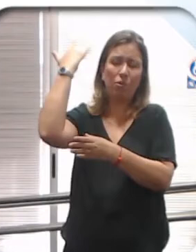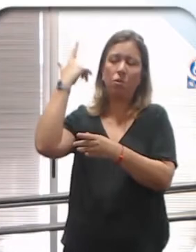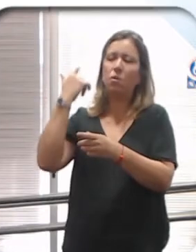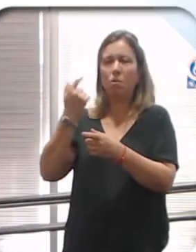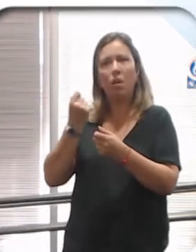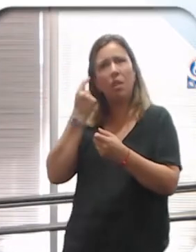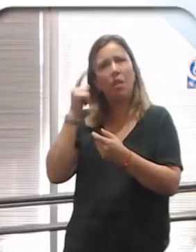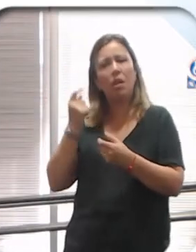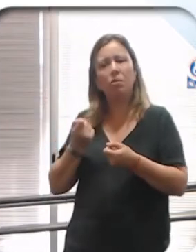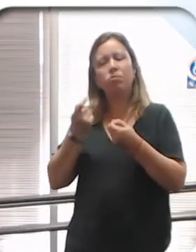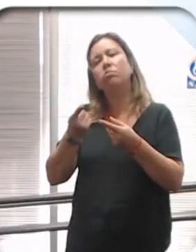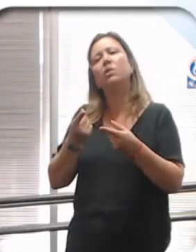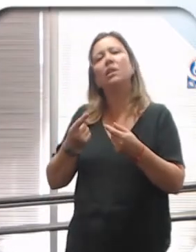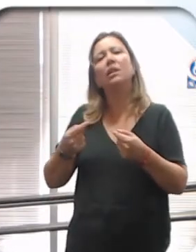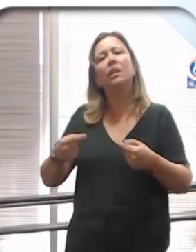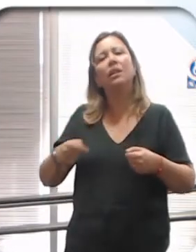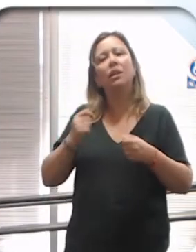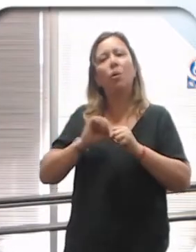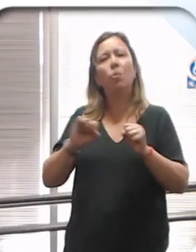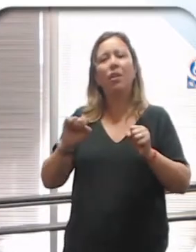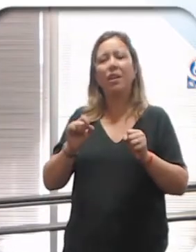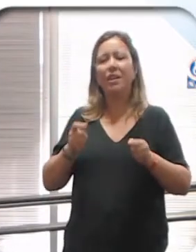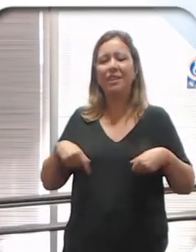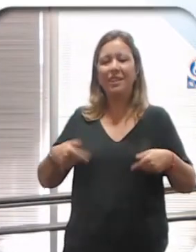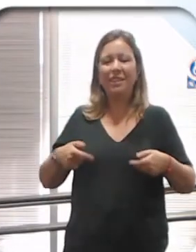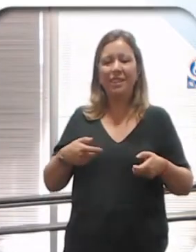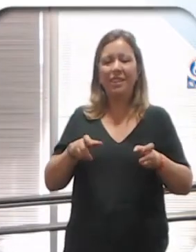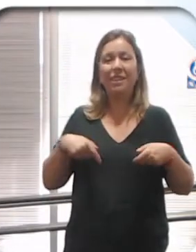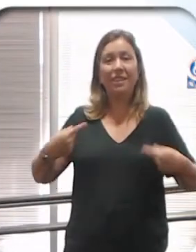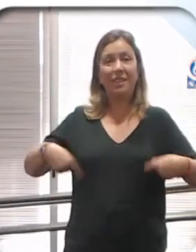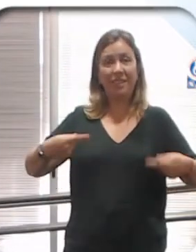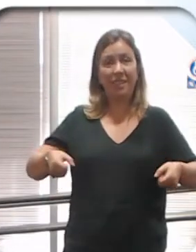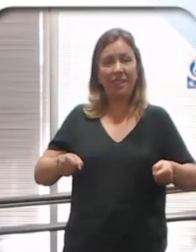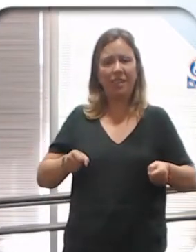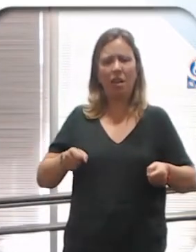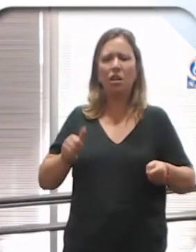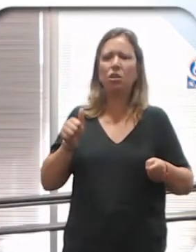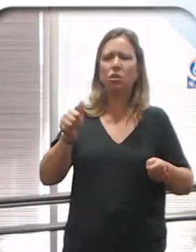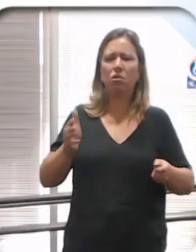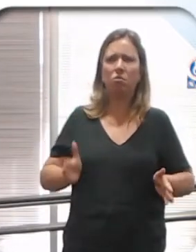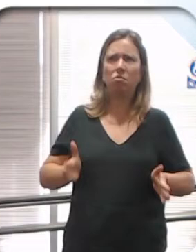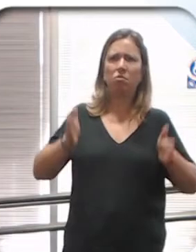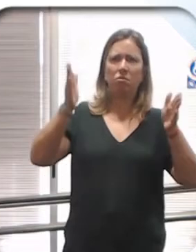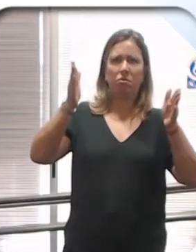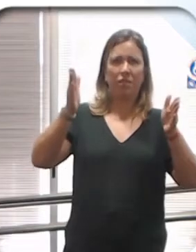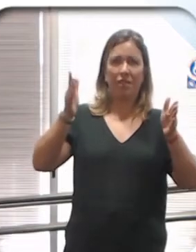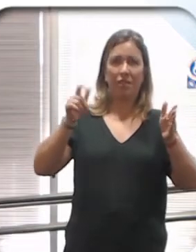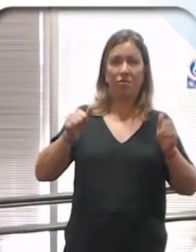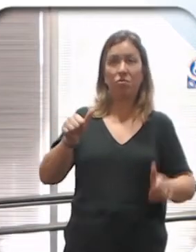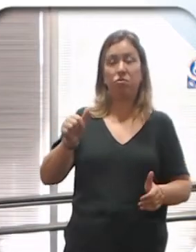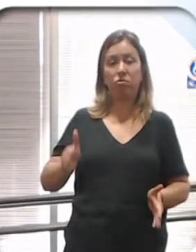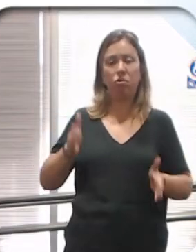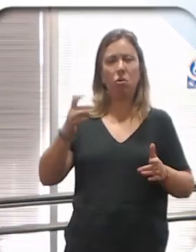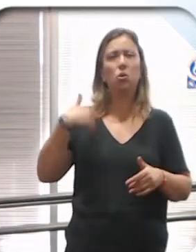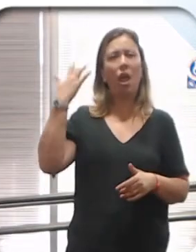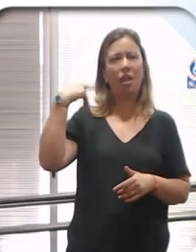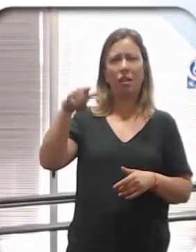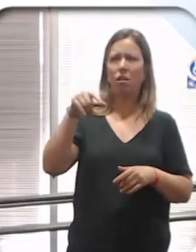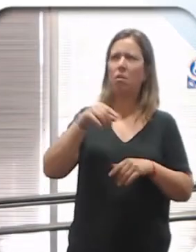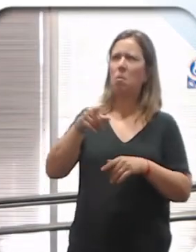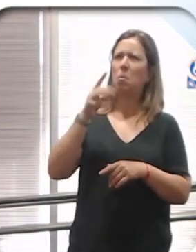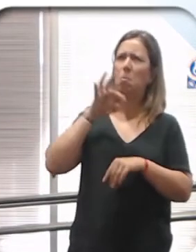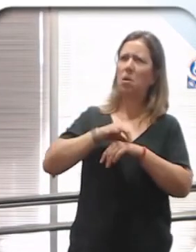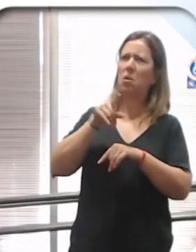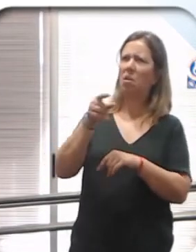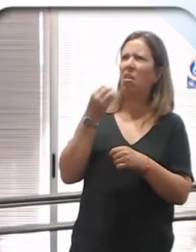colocó la sillita elevadora, que todo el mundo decía, para qué yo estaba en lo que es el Consejo de la Facultad de Medicina, decían,